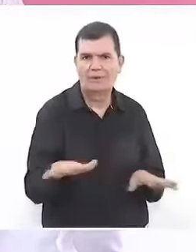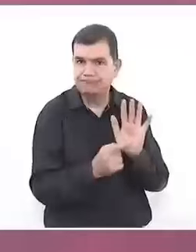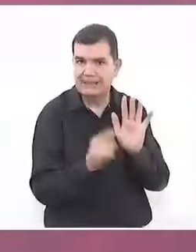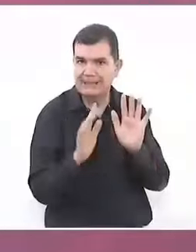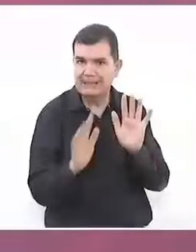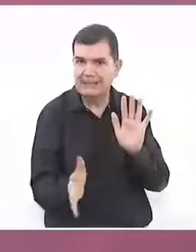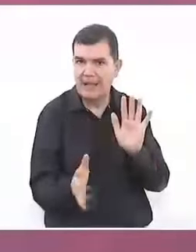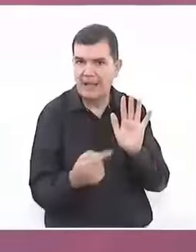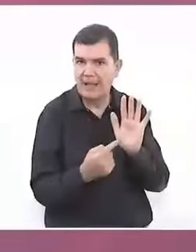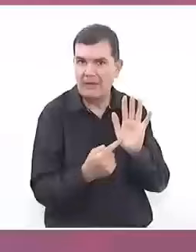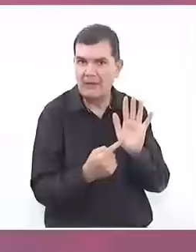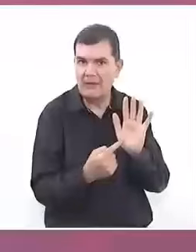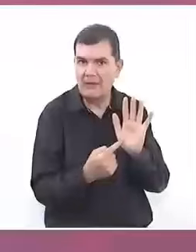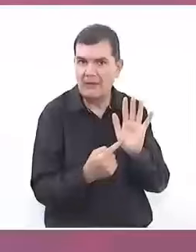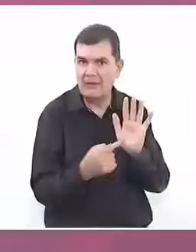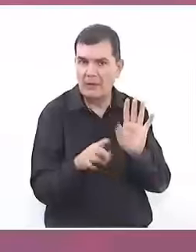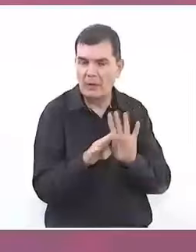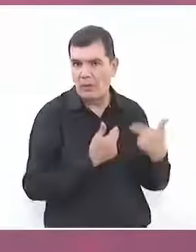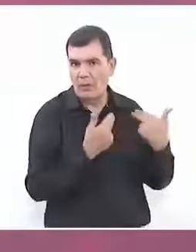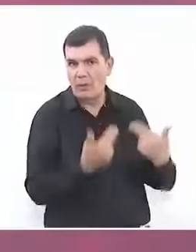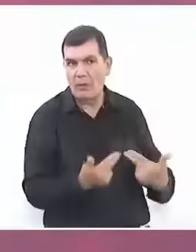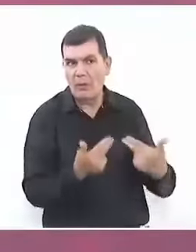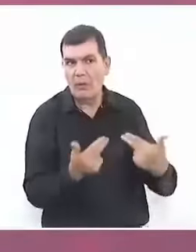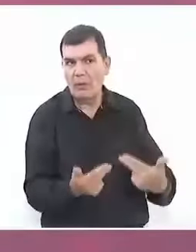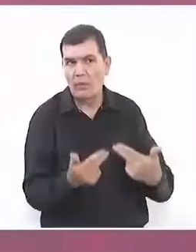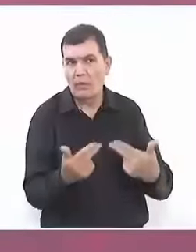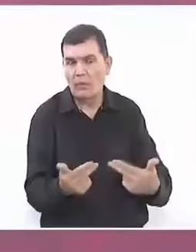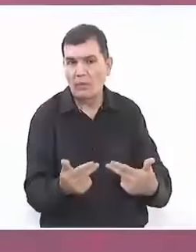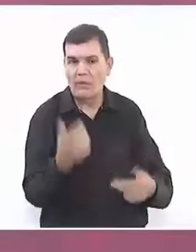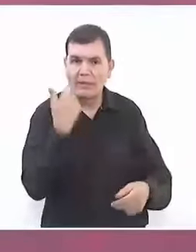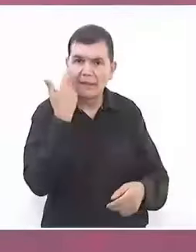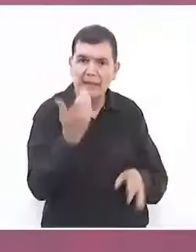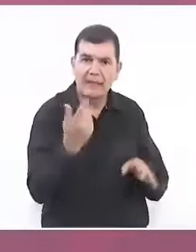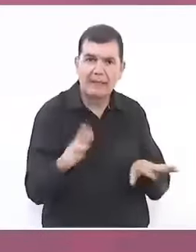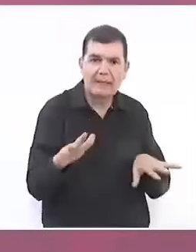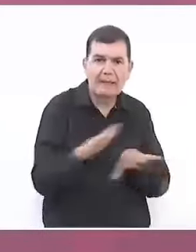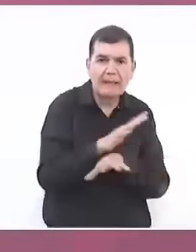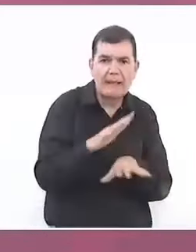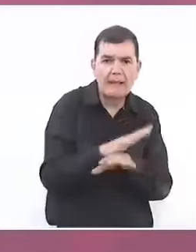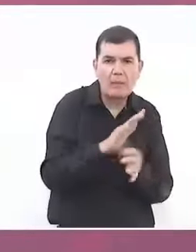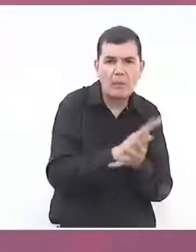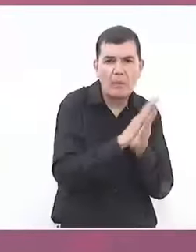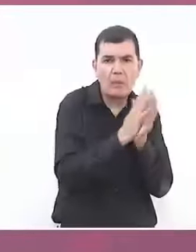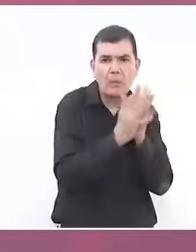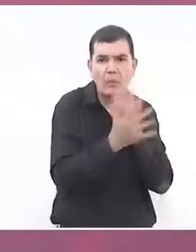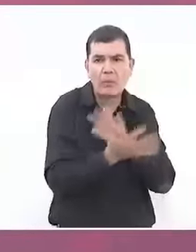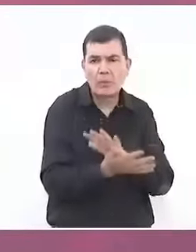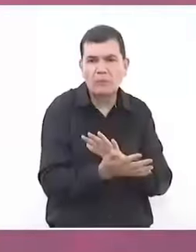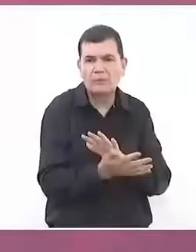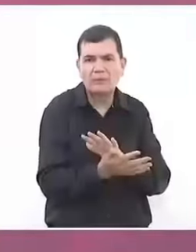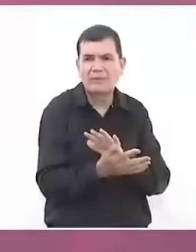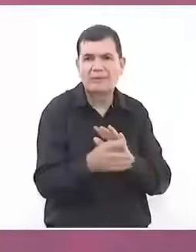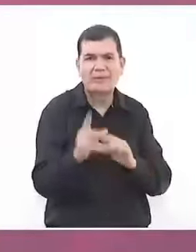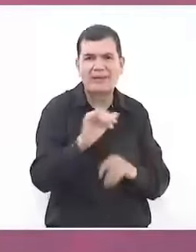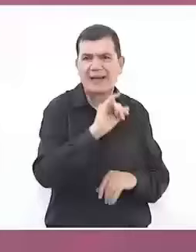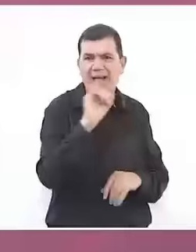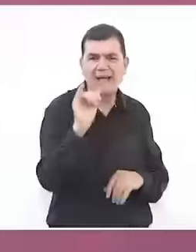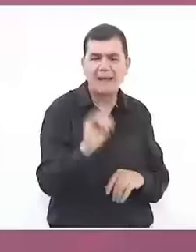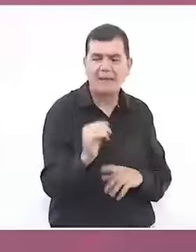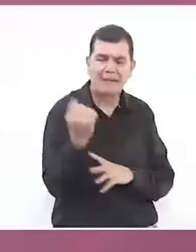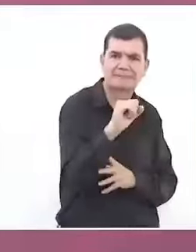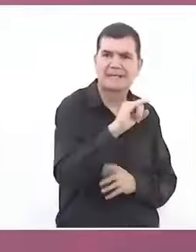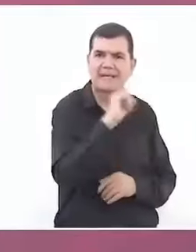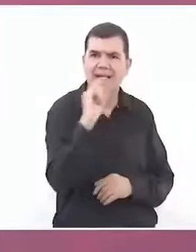pueblo, ese es un legado. Si queremos transformar, no le demos nunca la